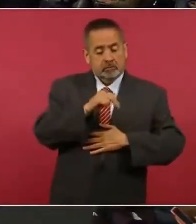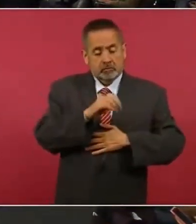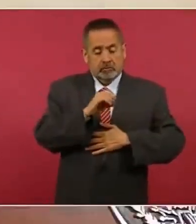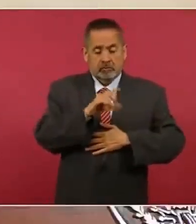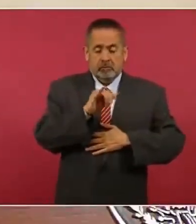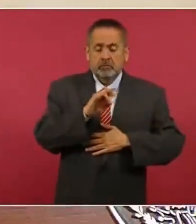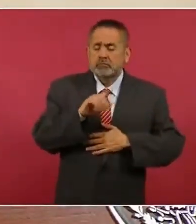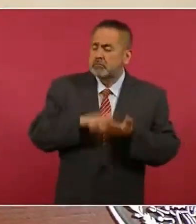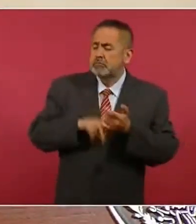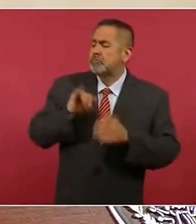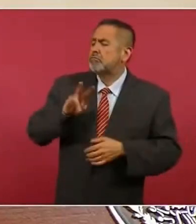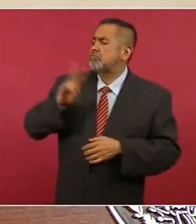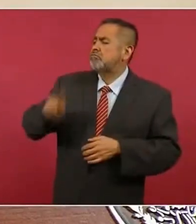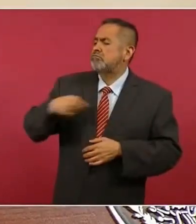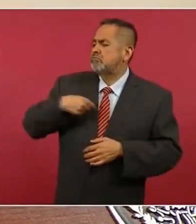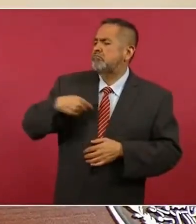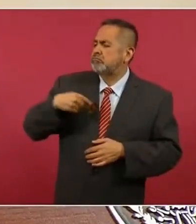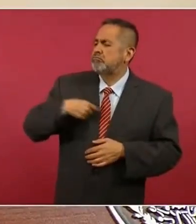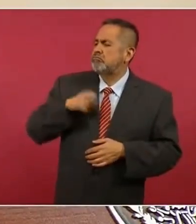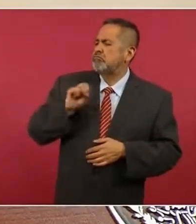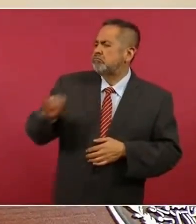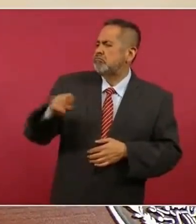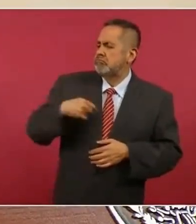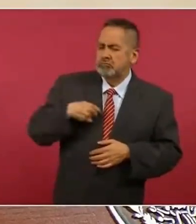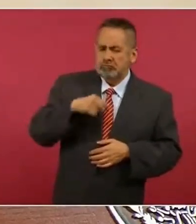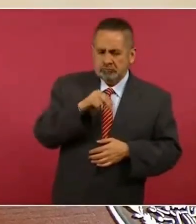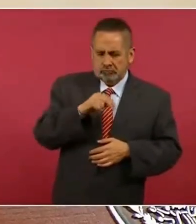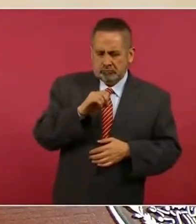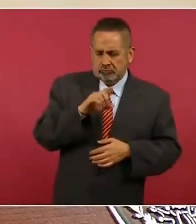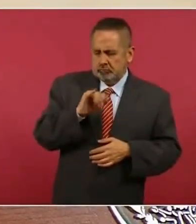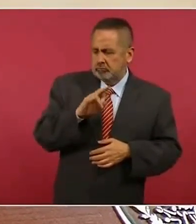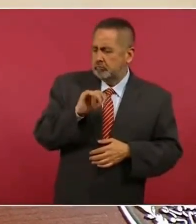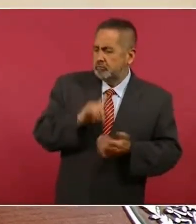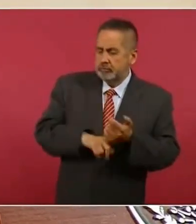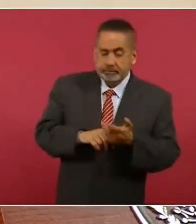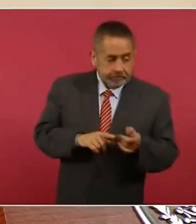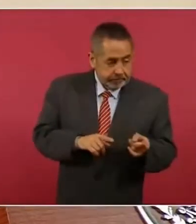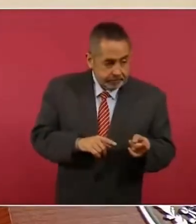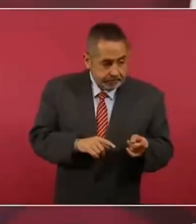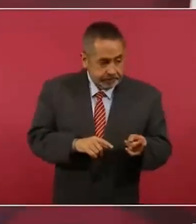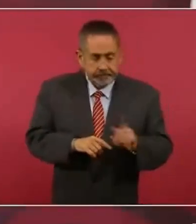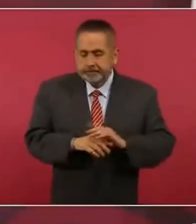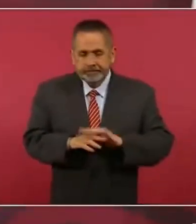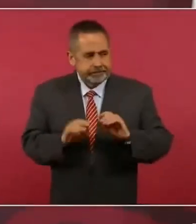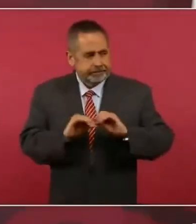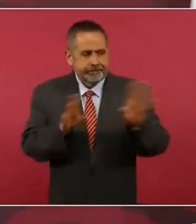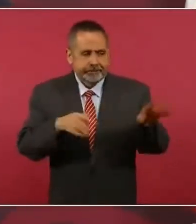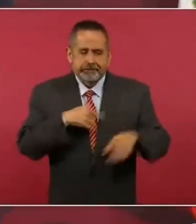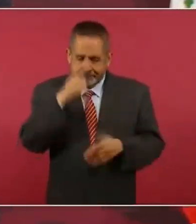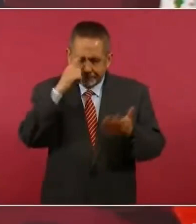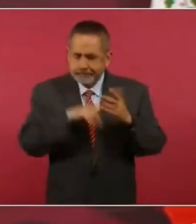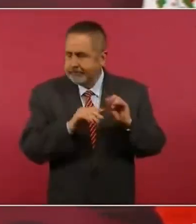una vez y que no hay duda de eso,